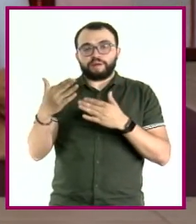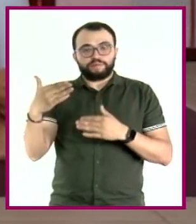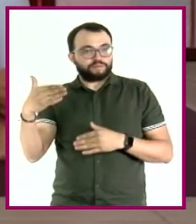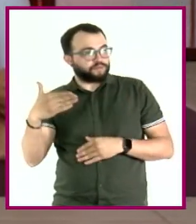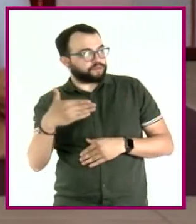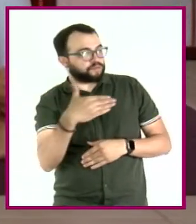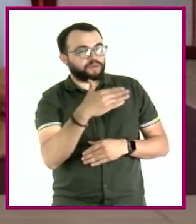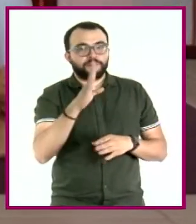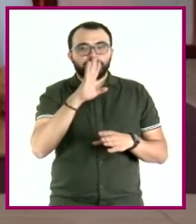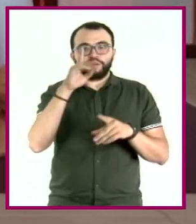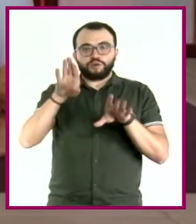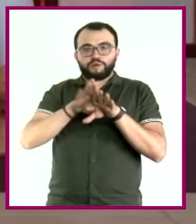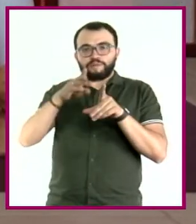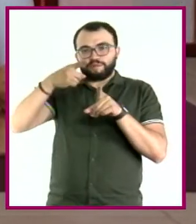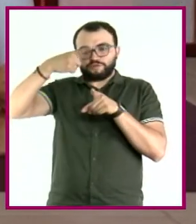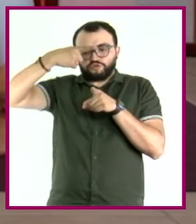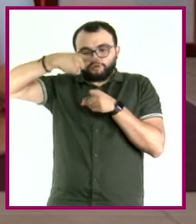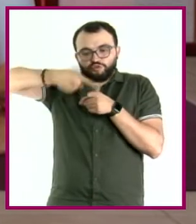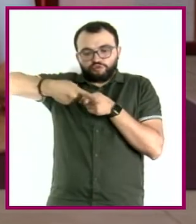mirada por abajo.